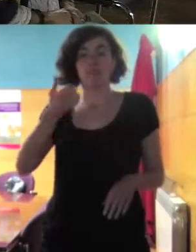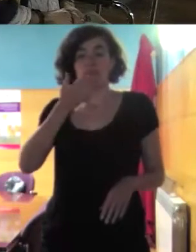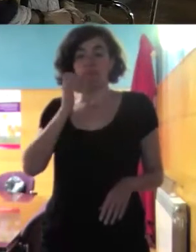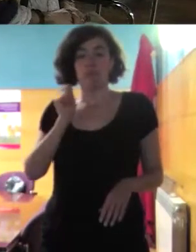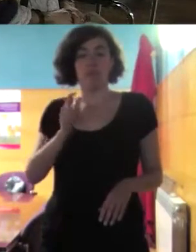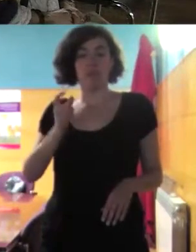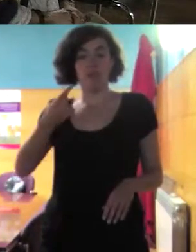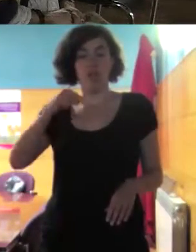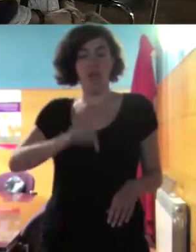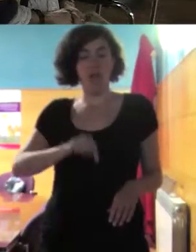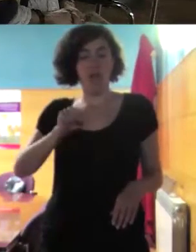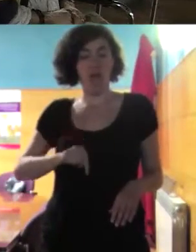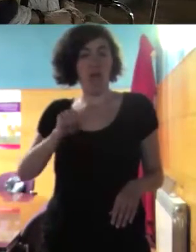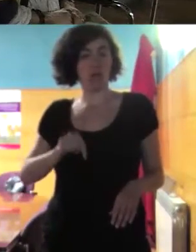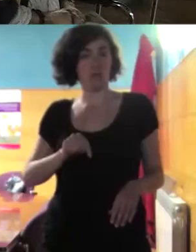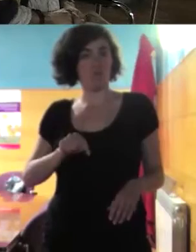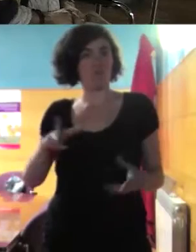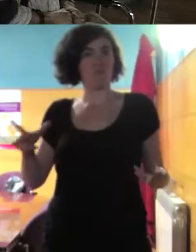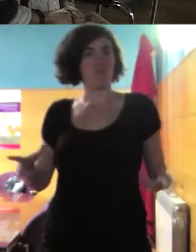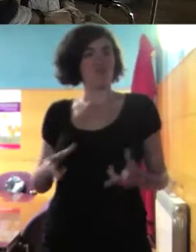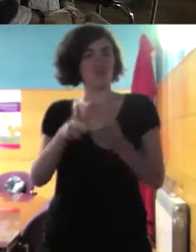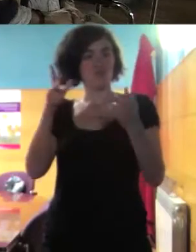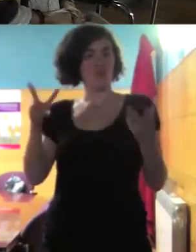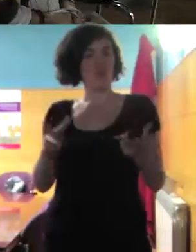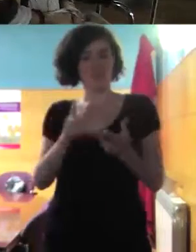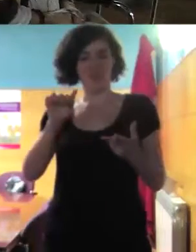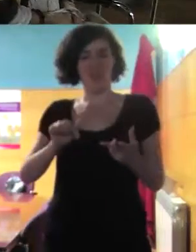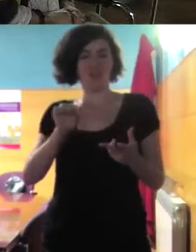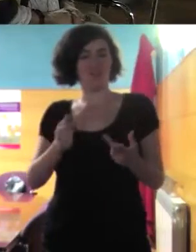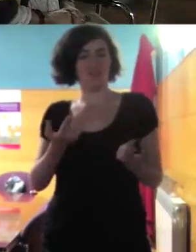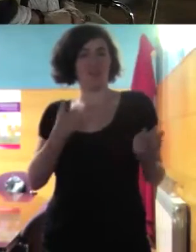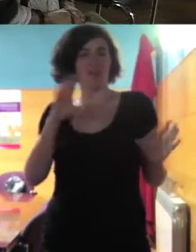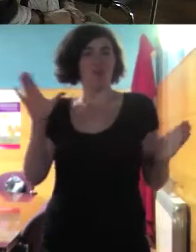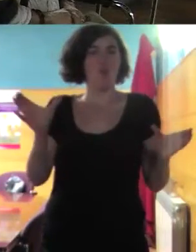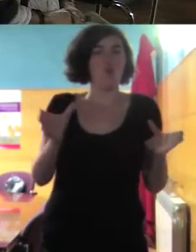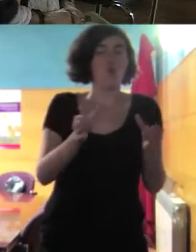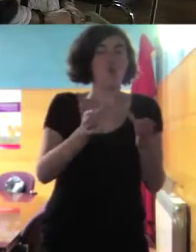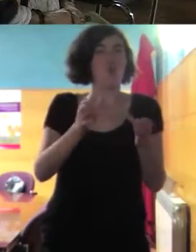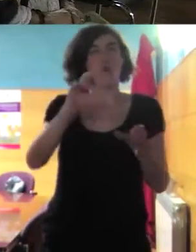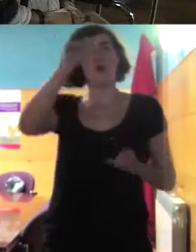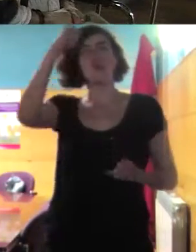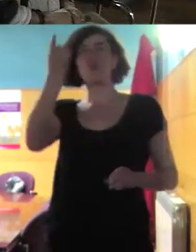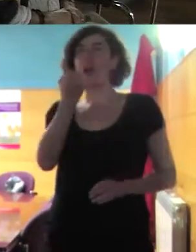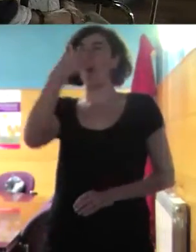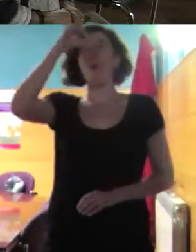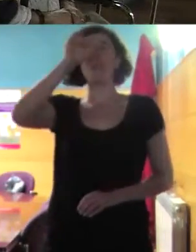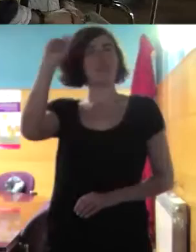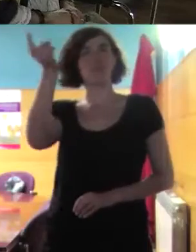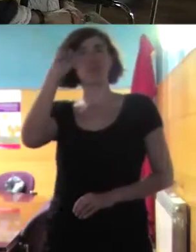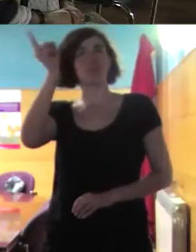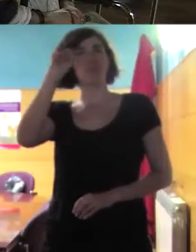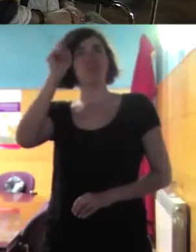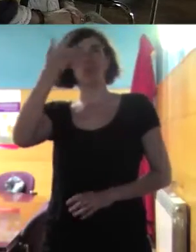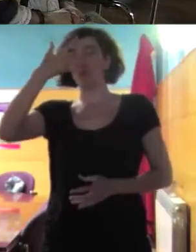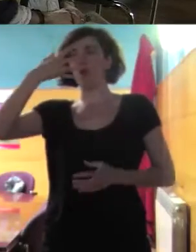en su subcultura digamos dentro de nuestra cultura aquí hay subculturas y entonces cuando